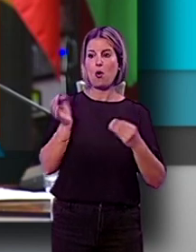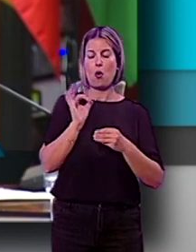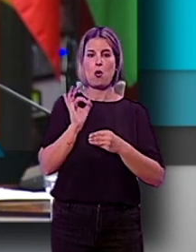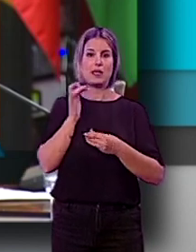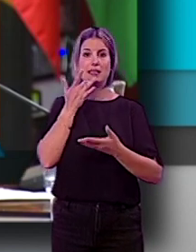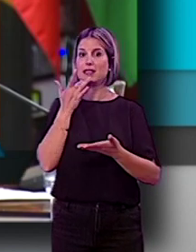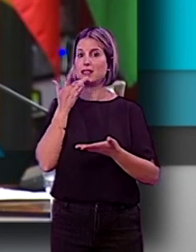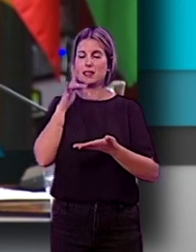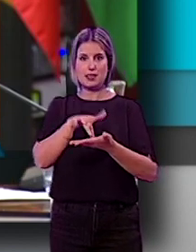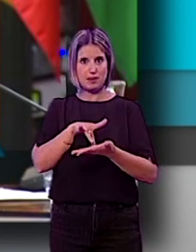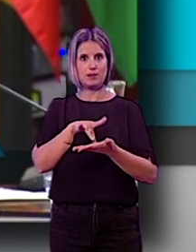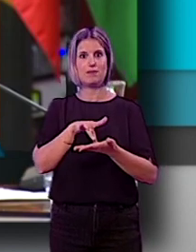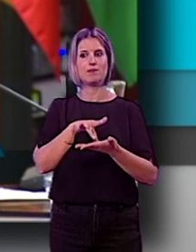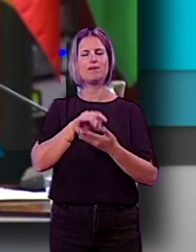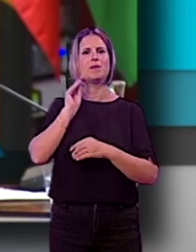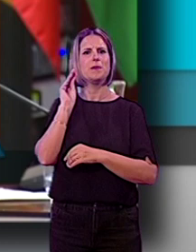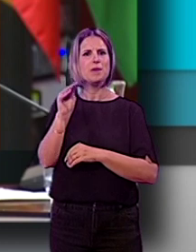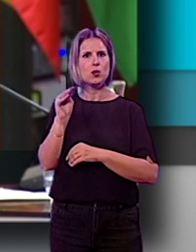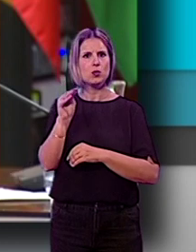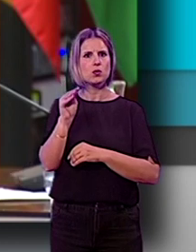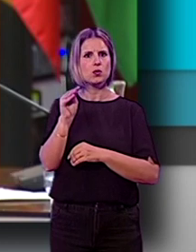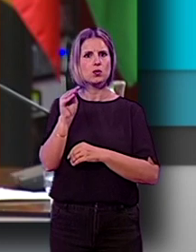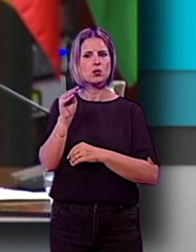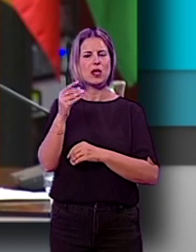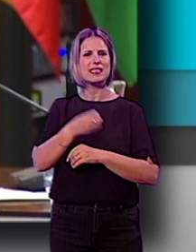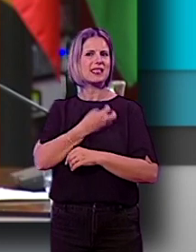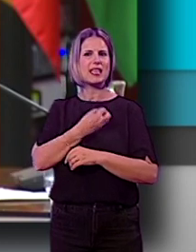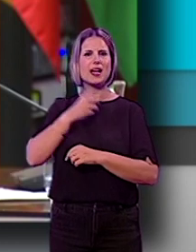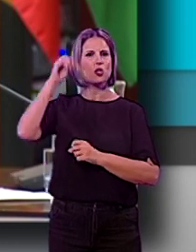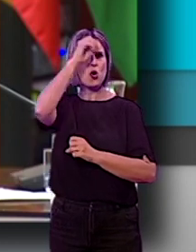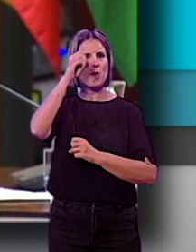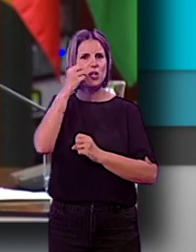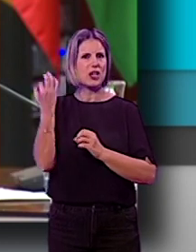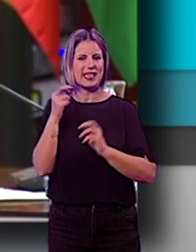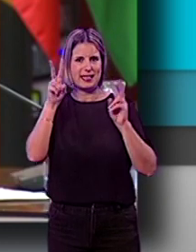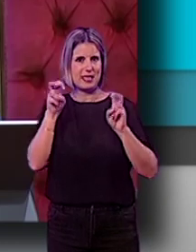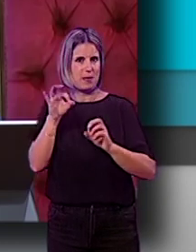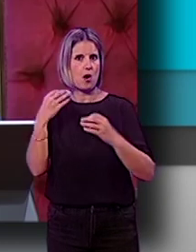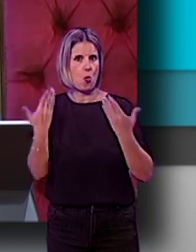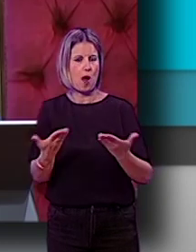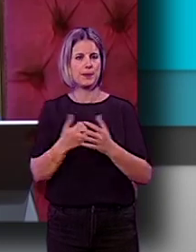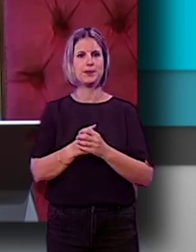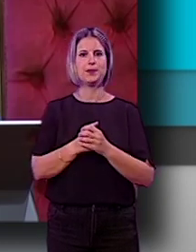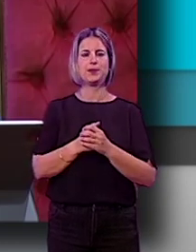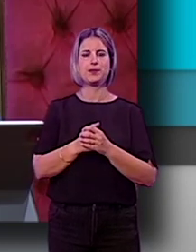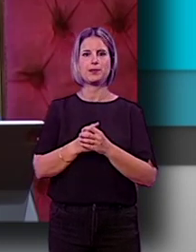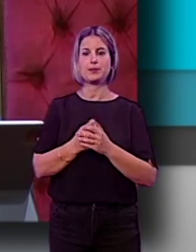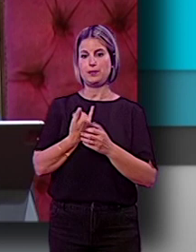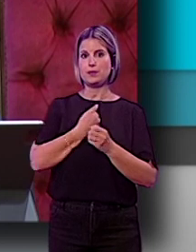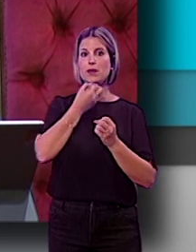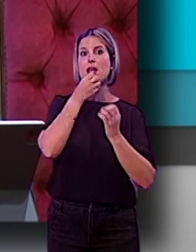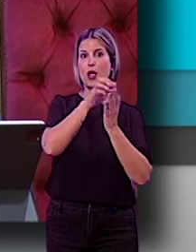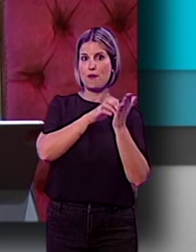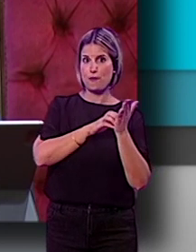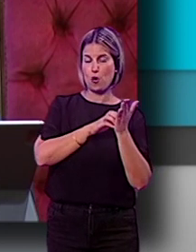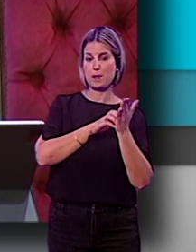cualquier caso lo que sí queríamos preguntar es qué posición tienen los sindicatos sobre ese asunto. Tenemos el informe del